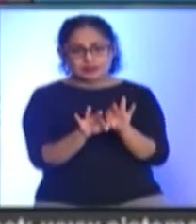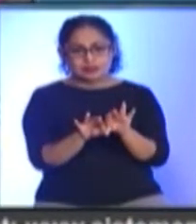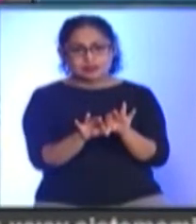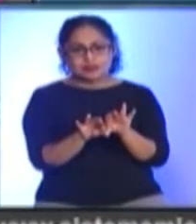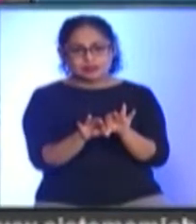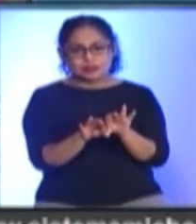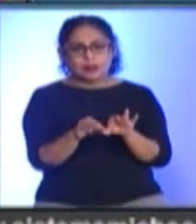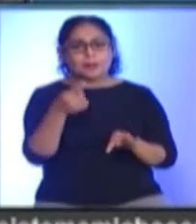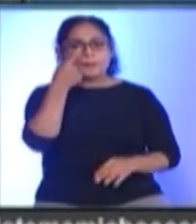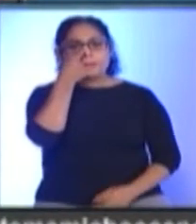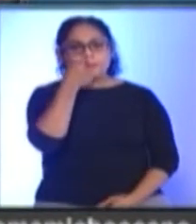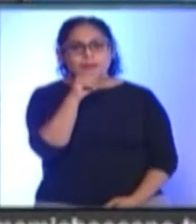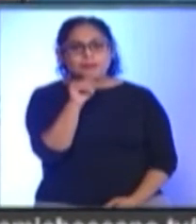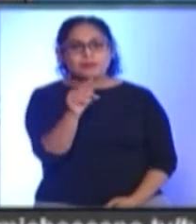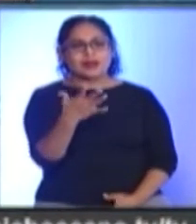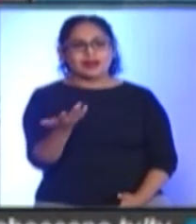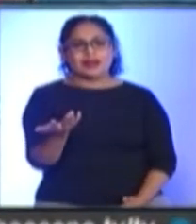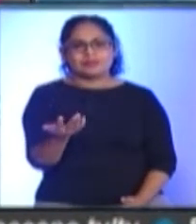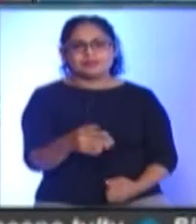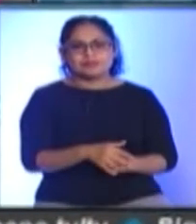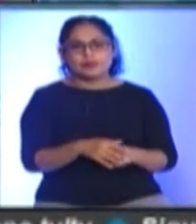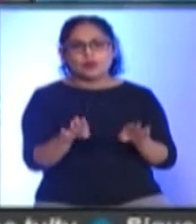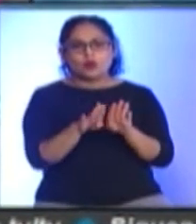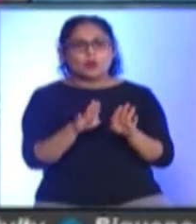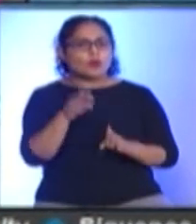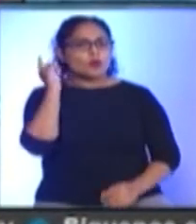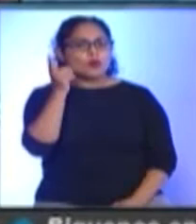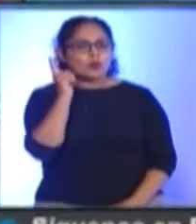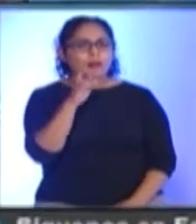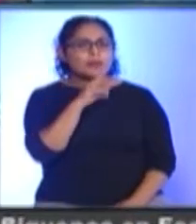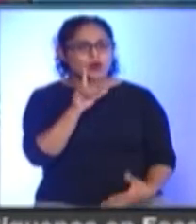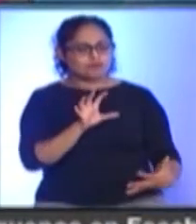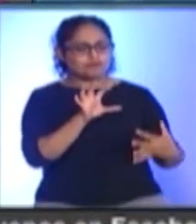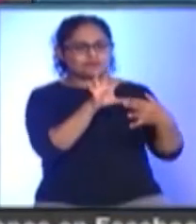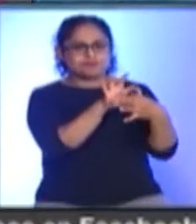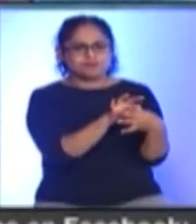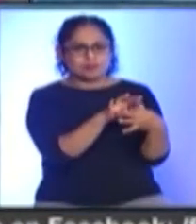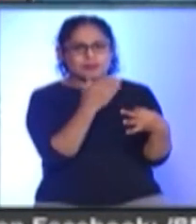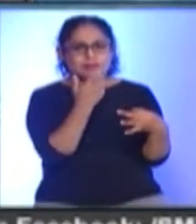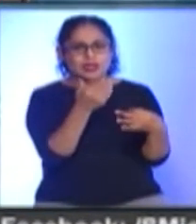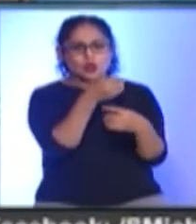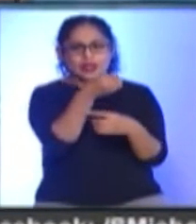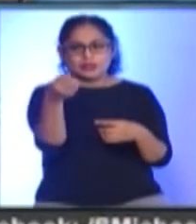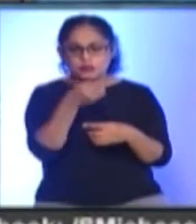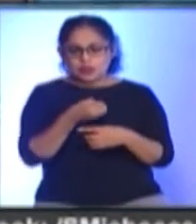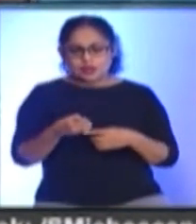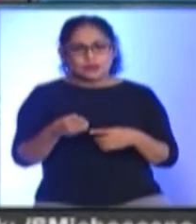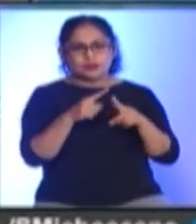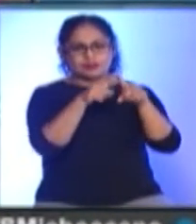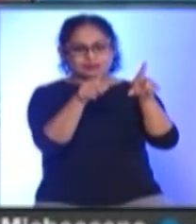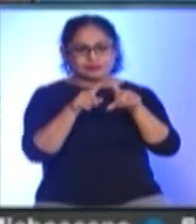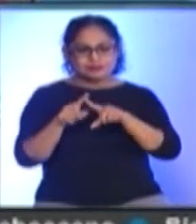Está a mejor disposición De lograr Esta vinculación Con los organismos De la sociedad civil Y por ello